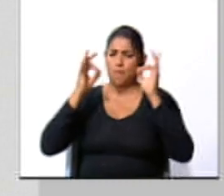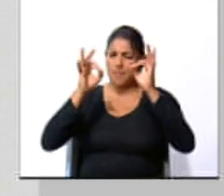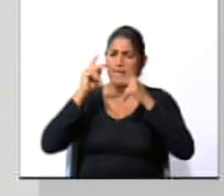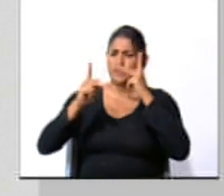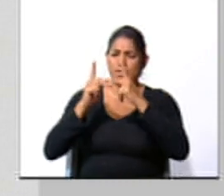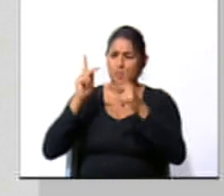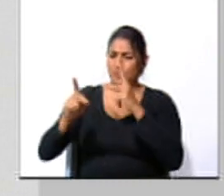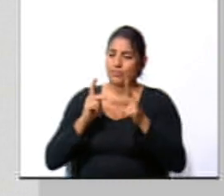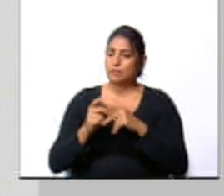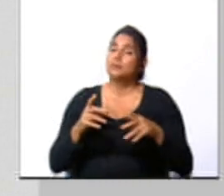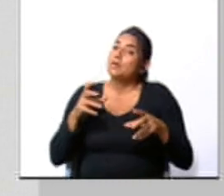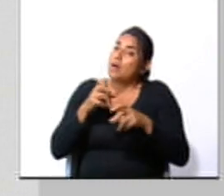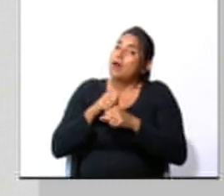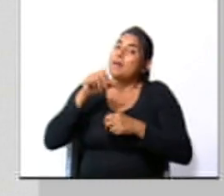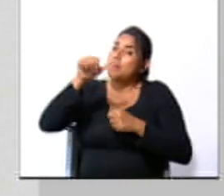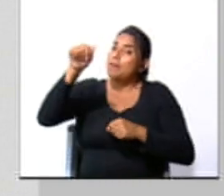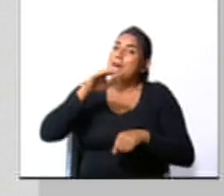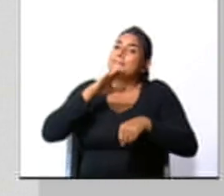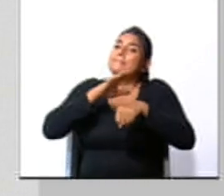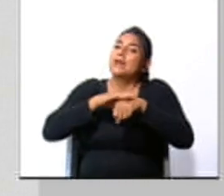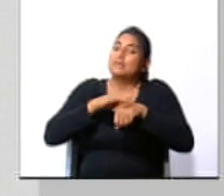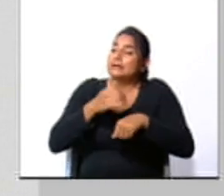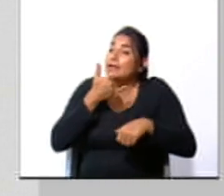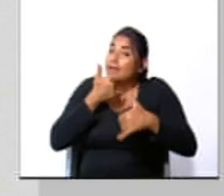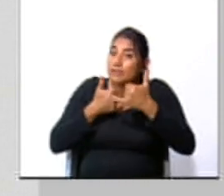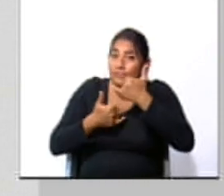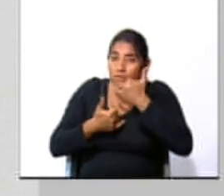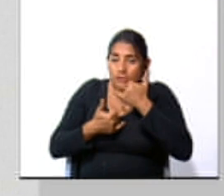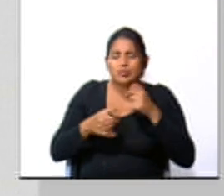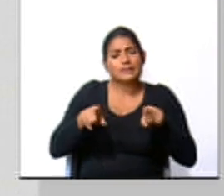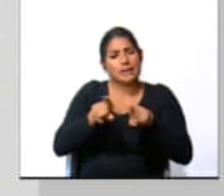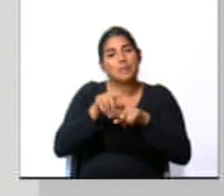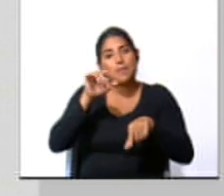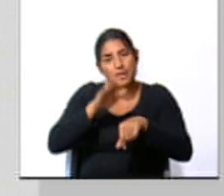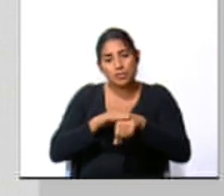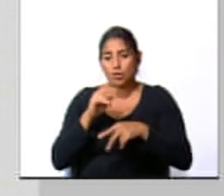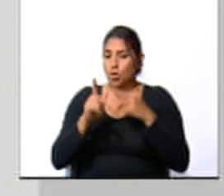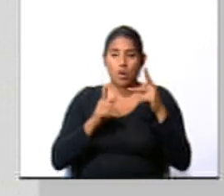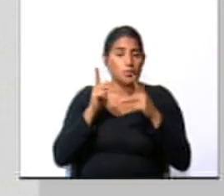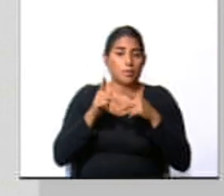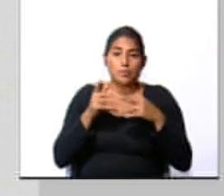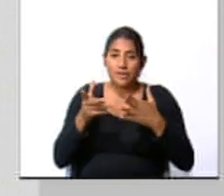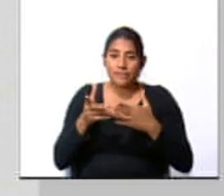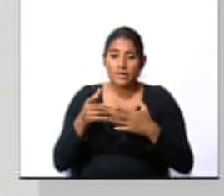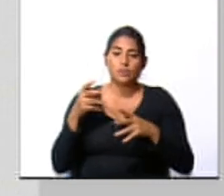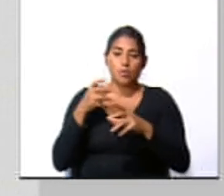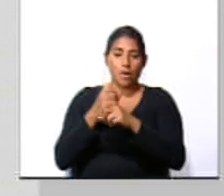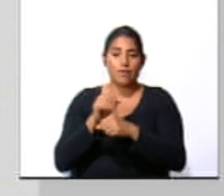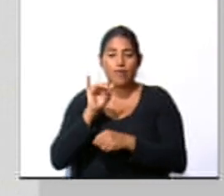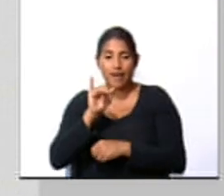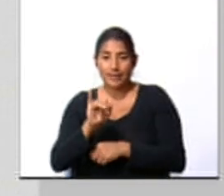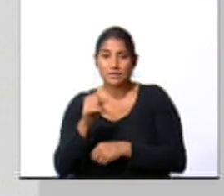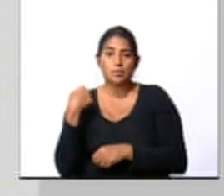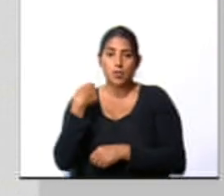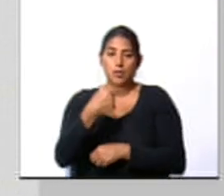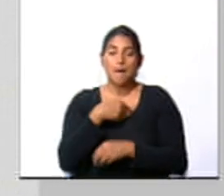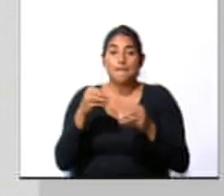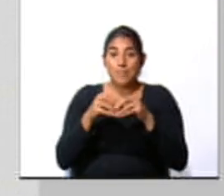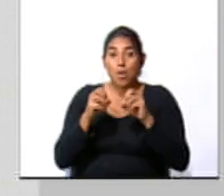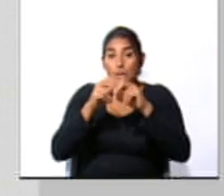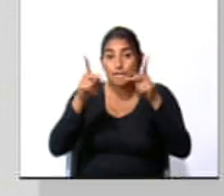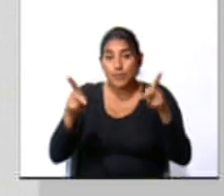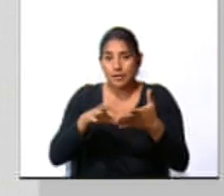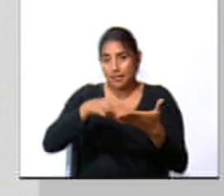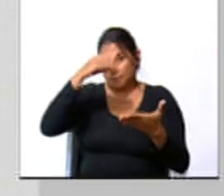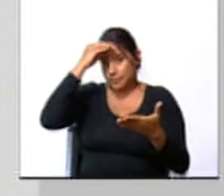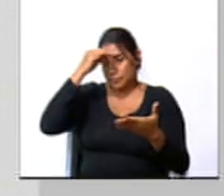Al hacer los mapas, permítete los errores, permítete lo no perfecto. Al hacerlo así, tendrás más oportunidades